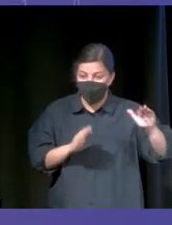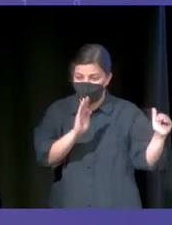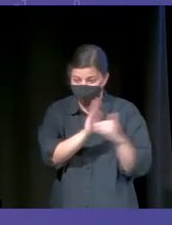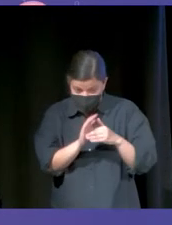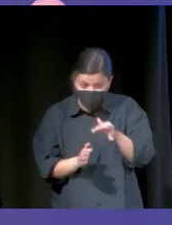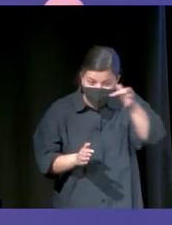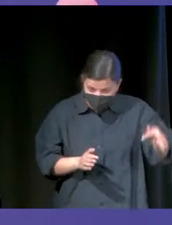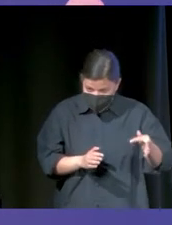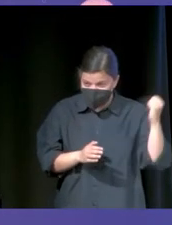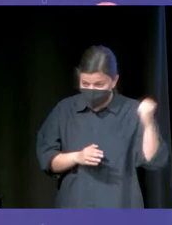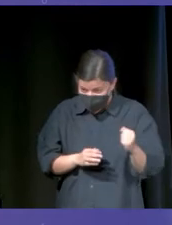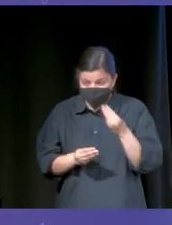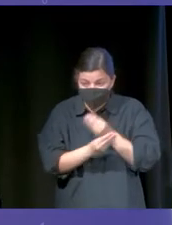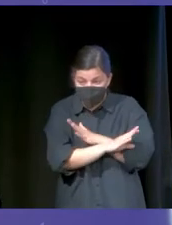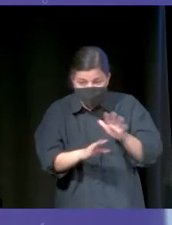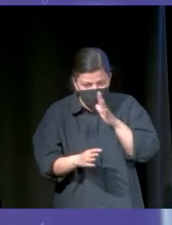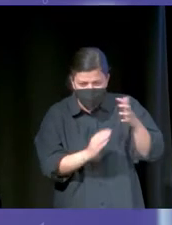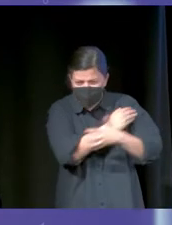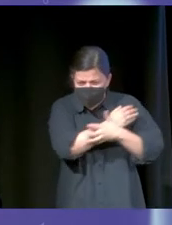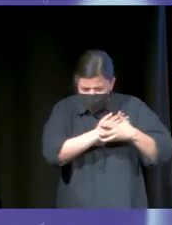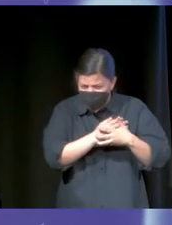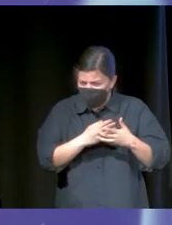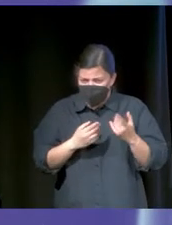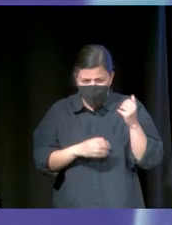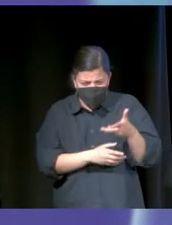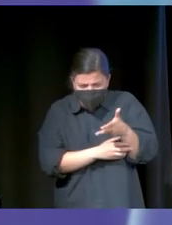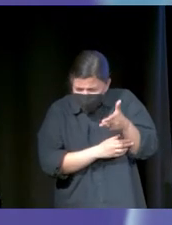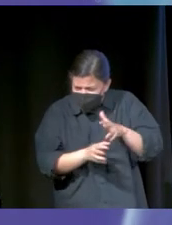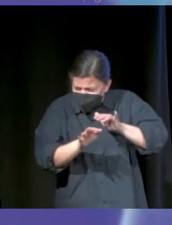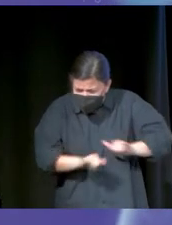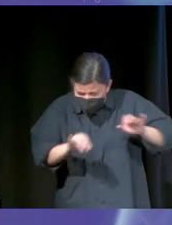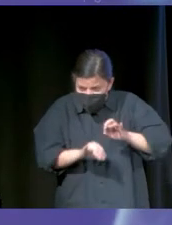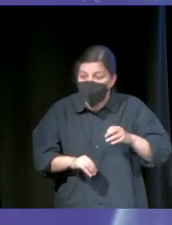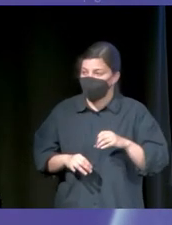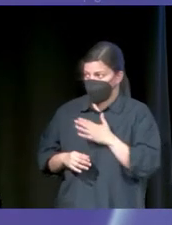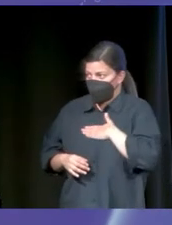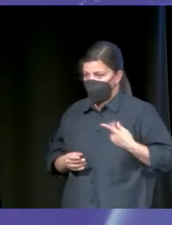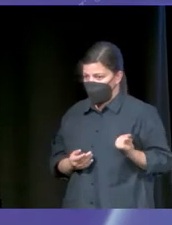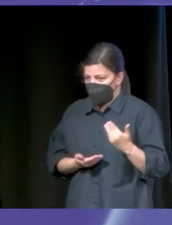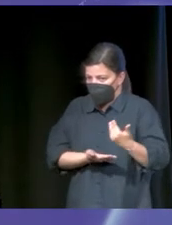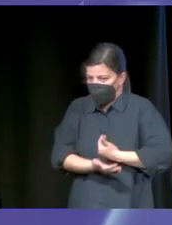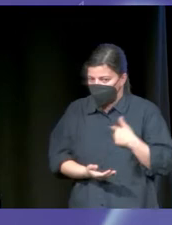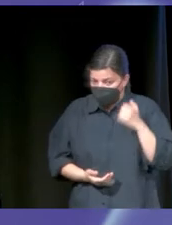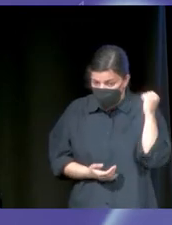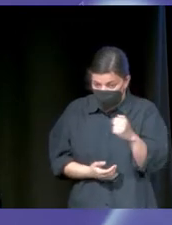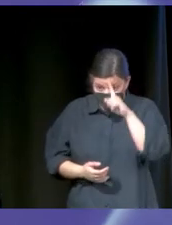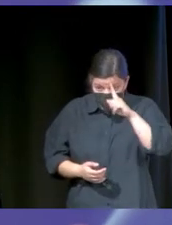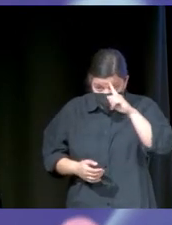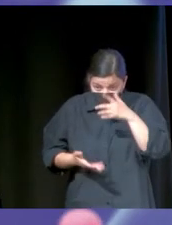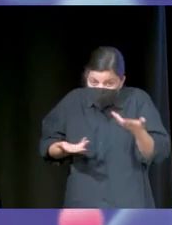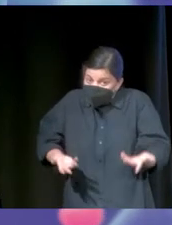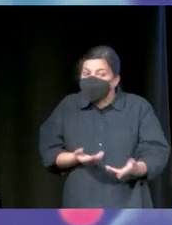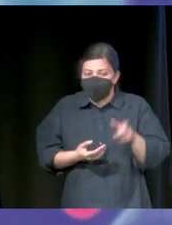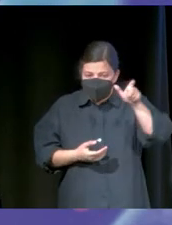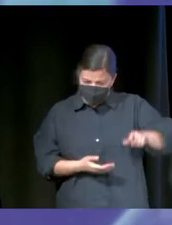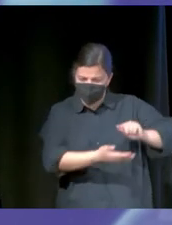Este es el héroe del día porque era un estafador pobre. Él no tenía ni pistola. Se hizo pasar por un sicario para ganar dinero, pero no sabía matar. Y contrató a este, que este